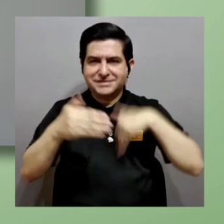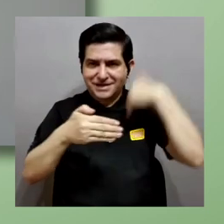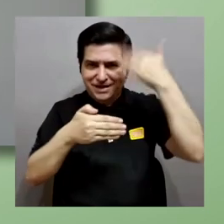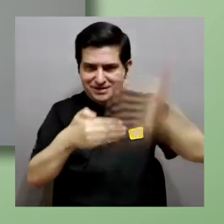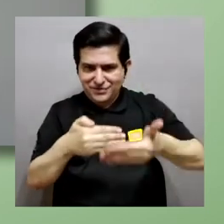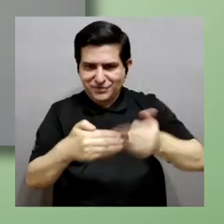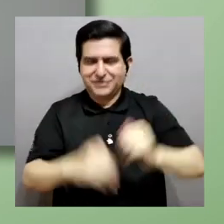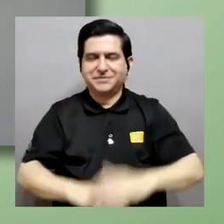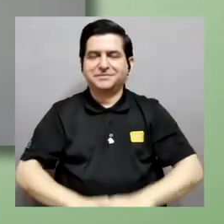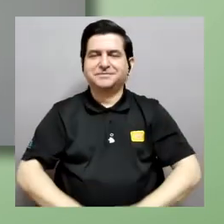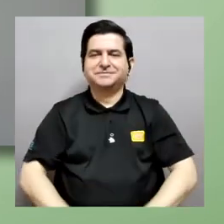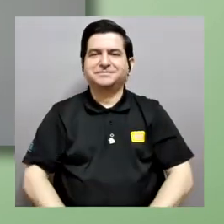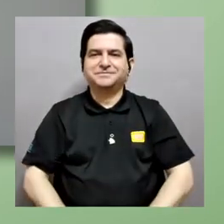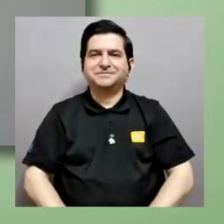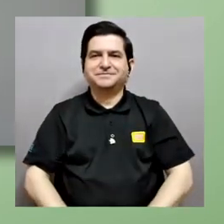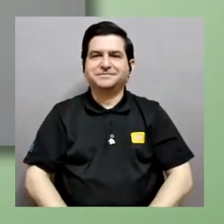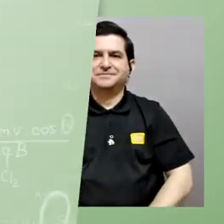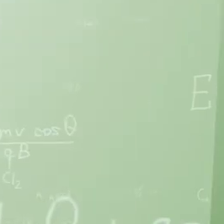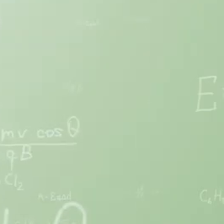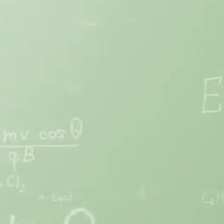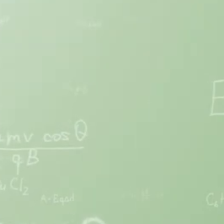regresamos con más adelante